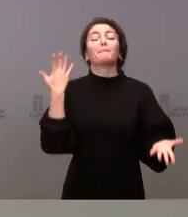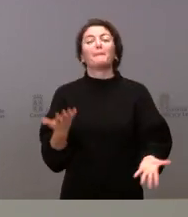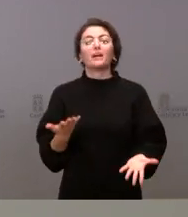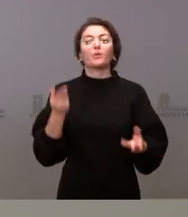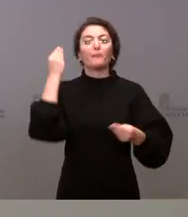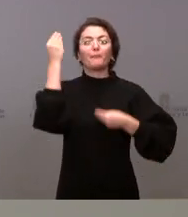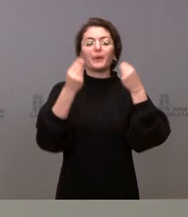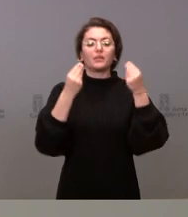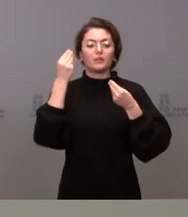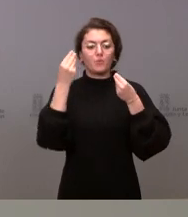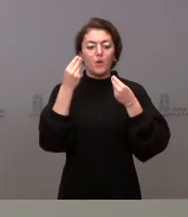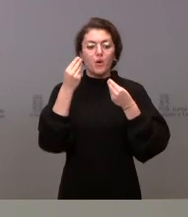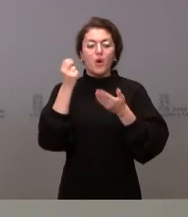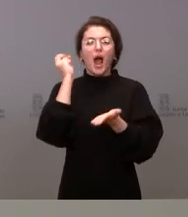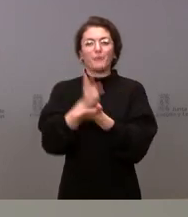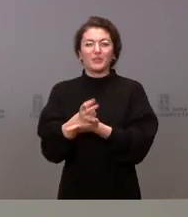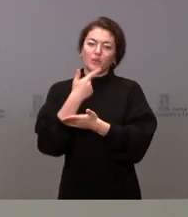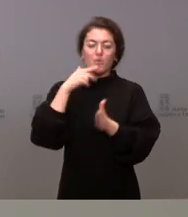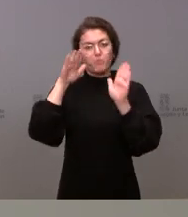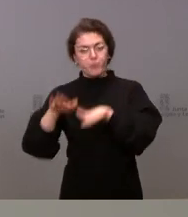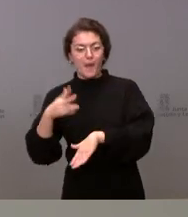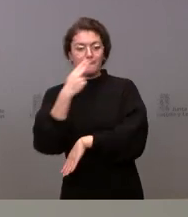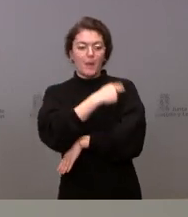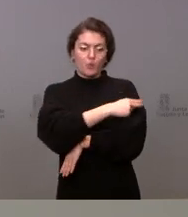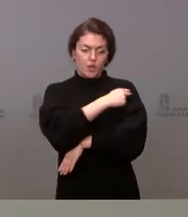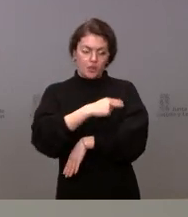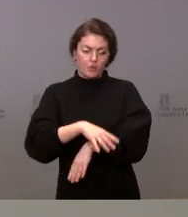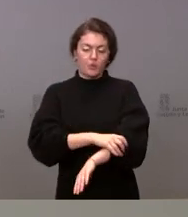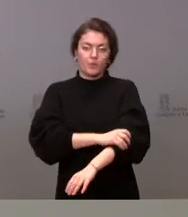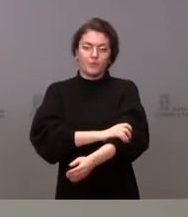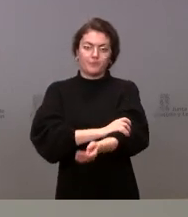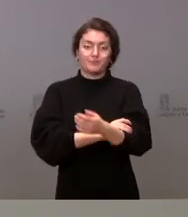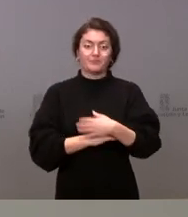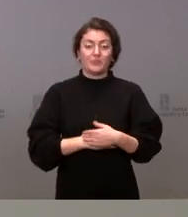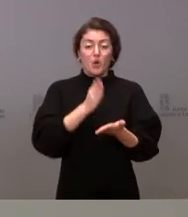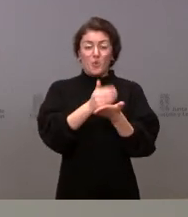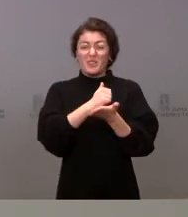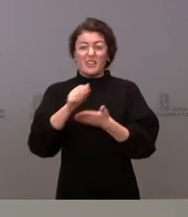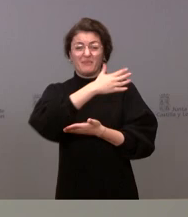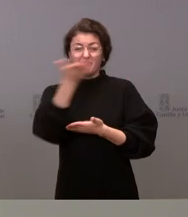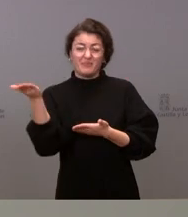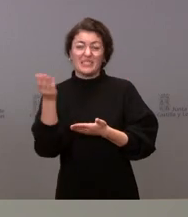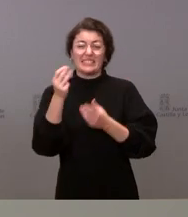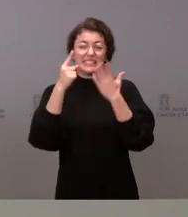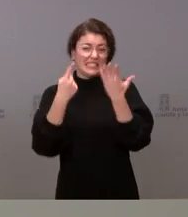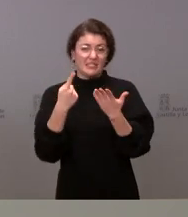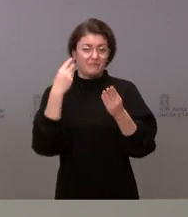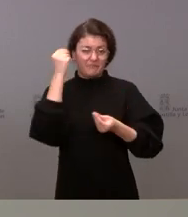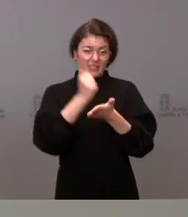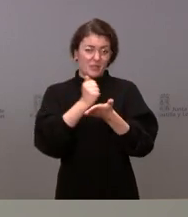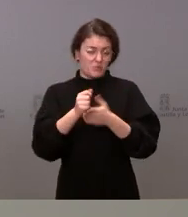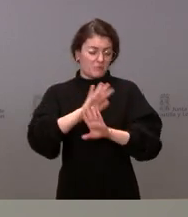más por el lado de la vacunación. Y hay otras seis que no se plantean su instauración. Por lo tanto, nuestra principal